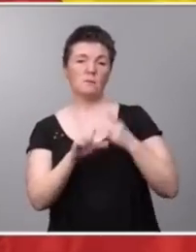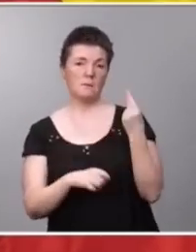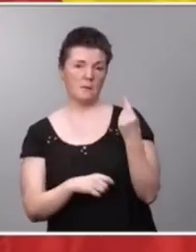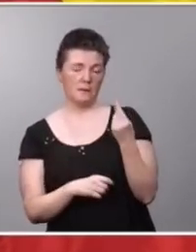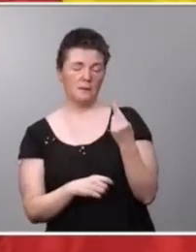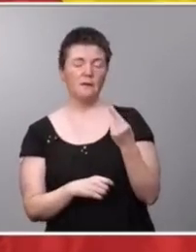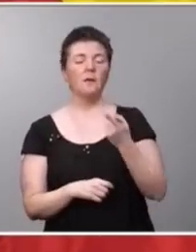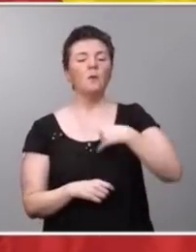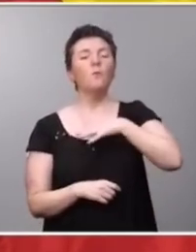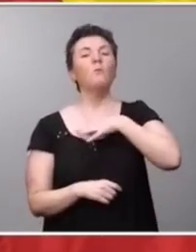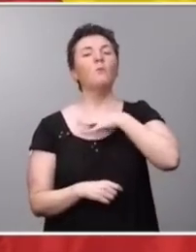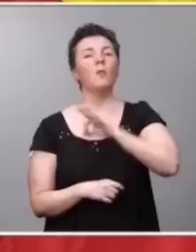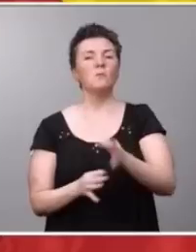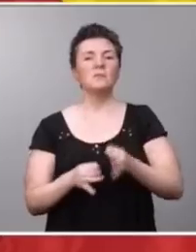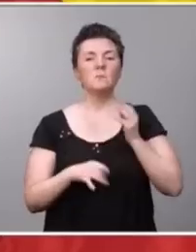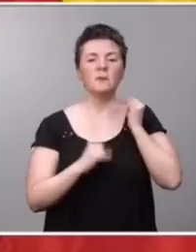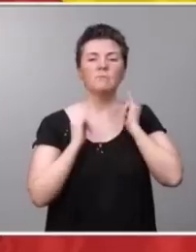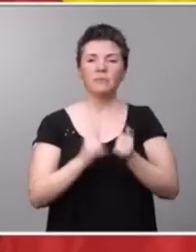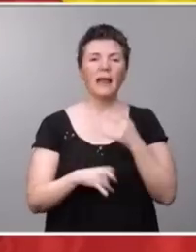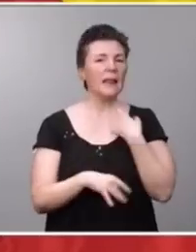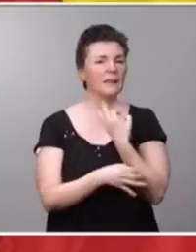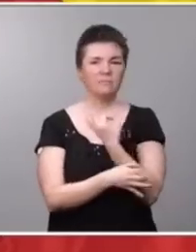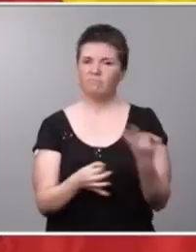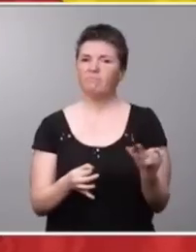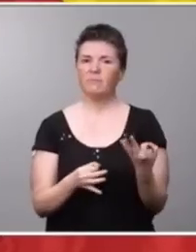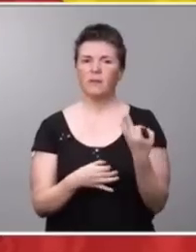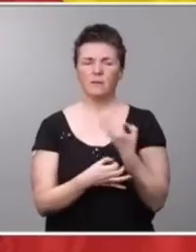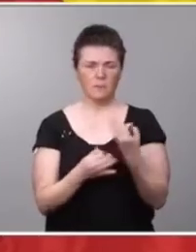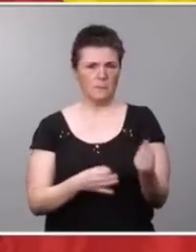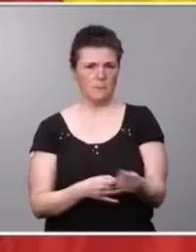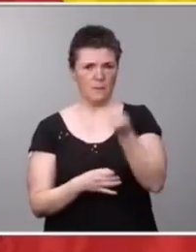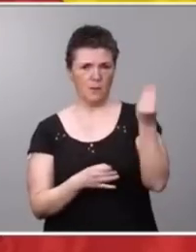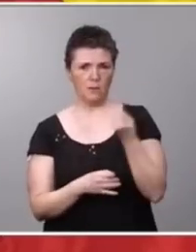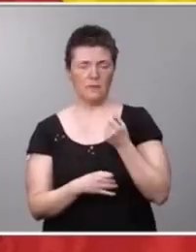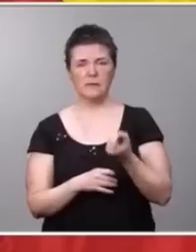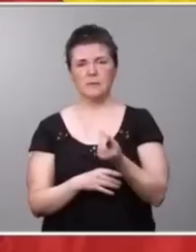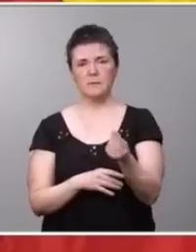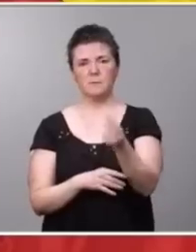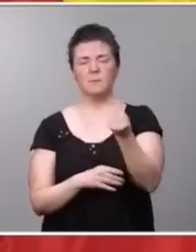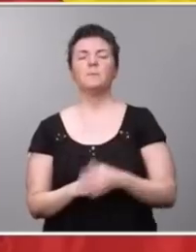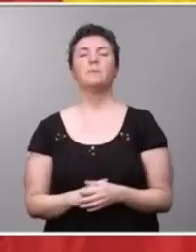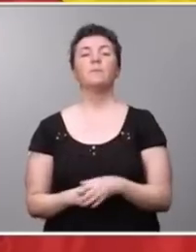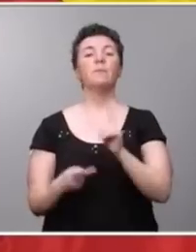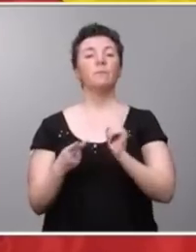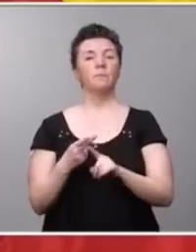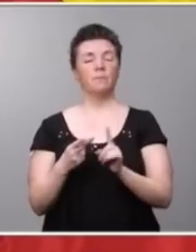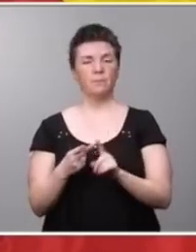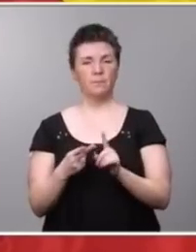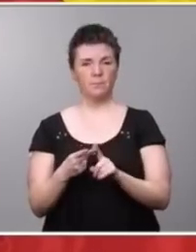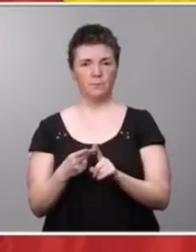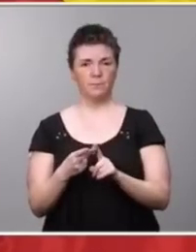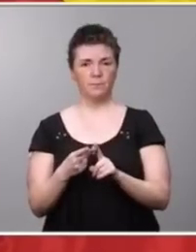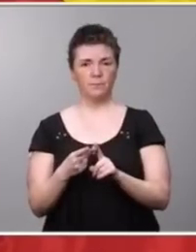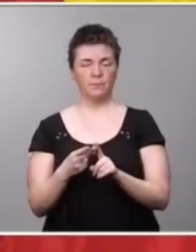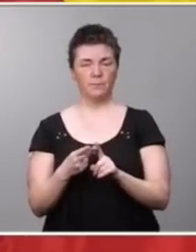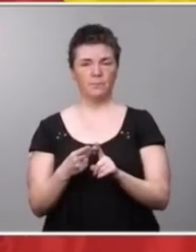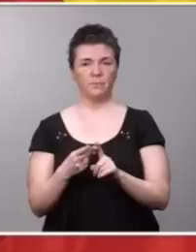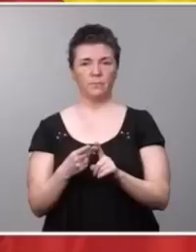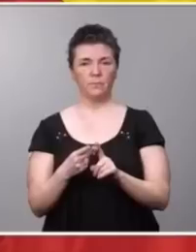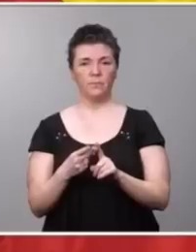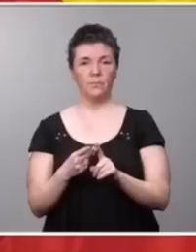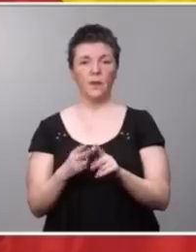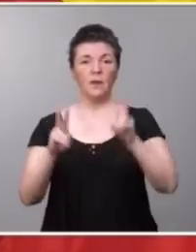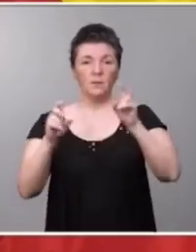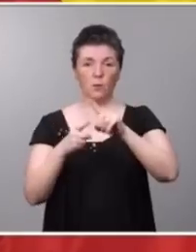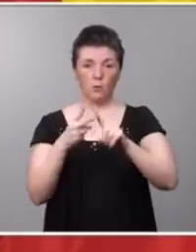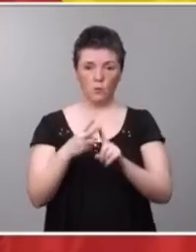llegar siempre a tiempo y puedan ser más eficaces cada vez. En segundo lugar, llevamos dos asuntos que tienen